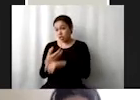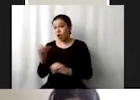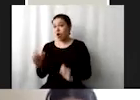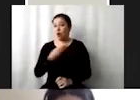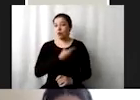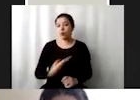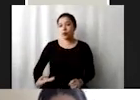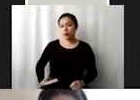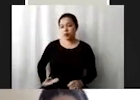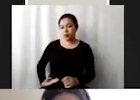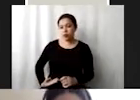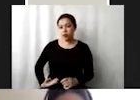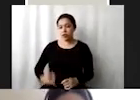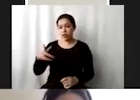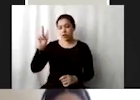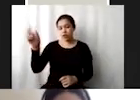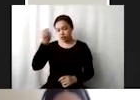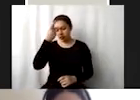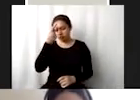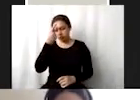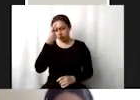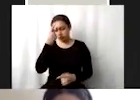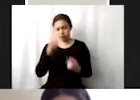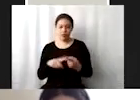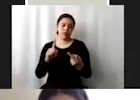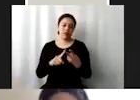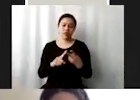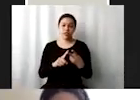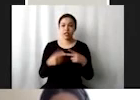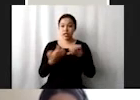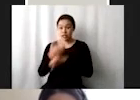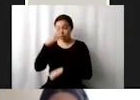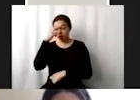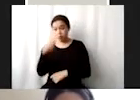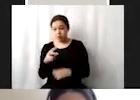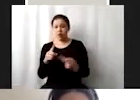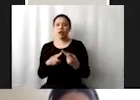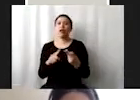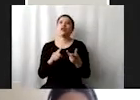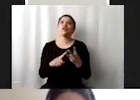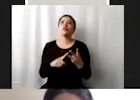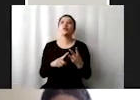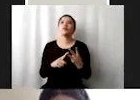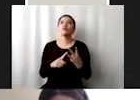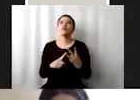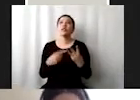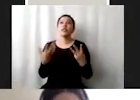Ciudad Valles en San Luis Potosí como el Estado de México como este